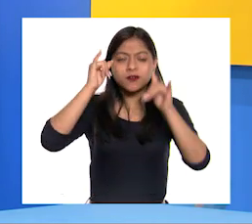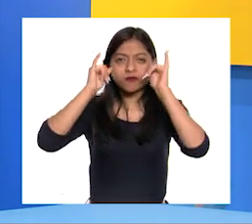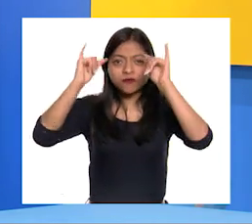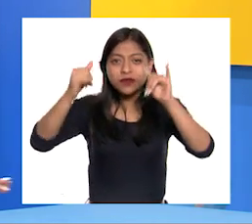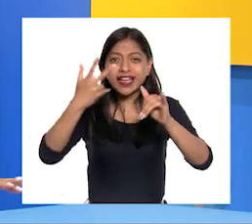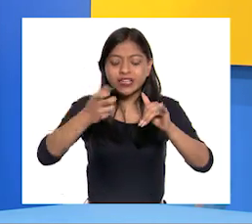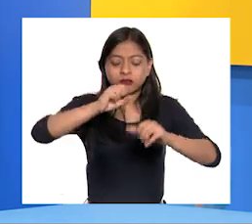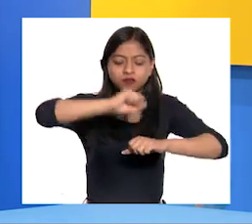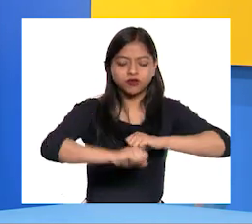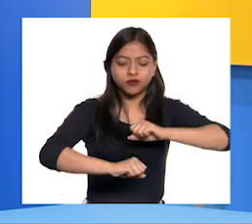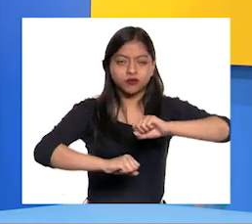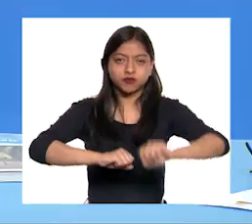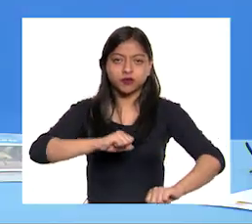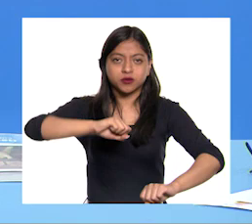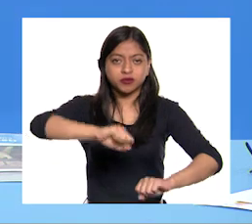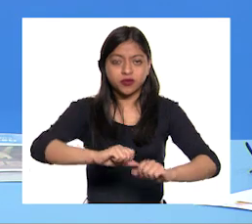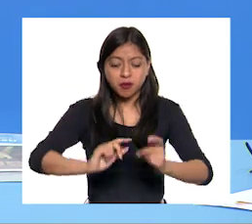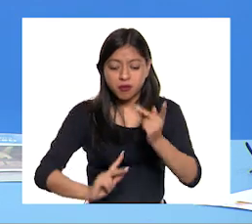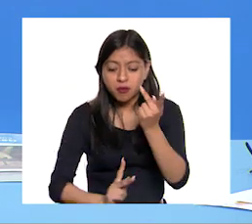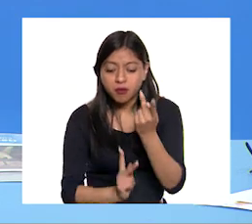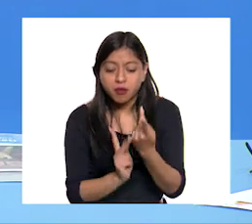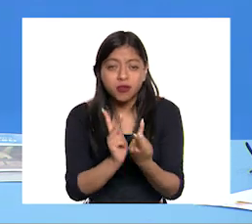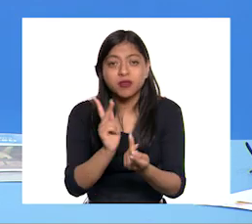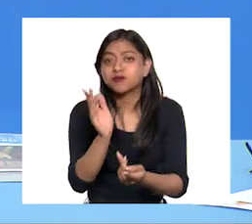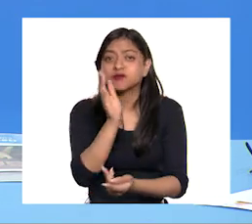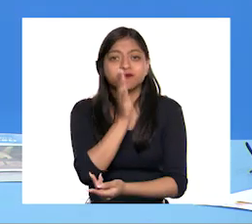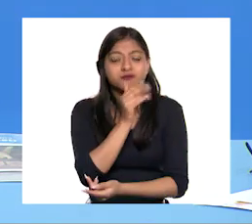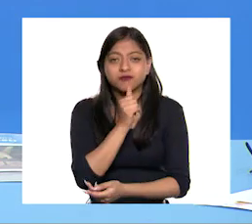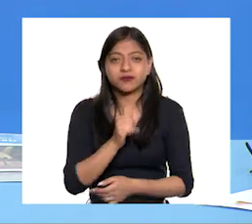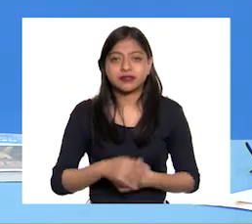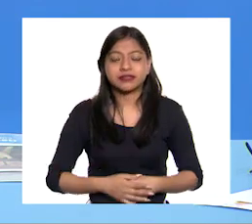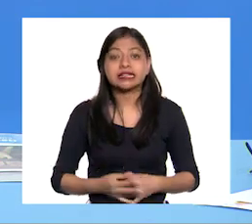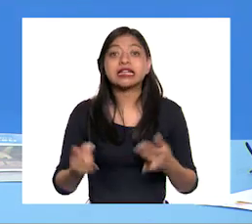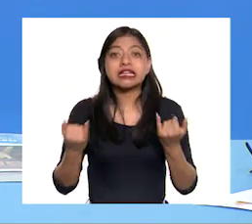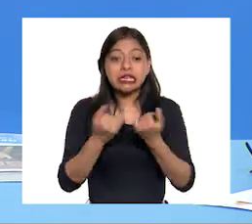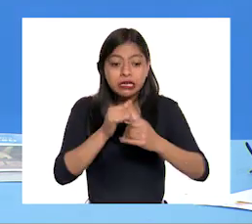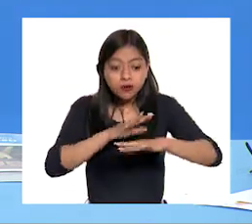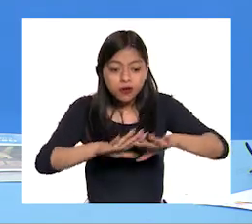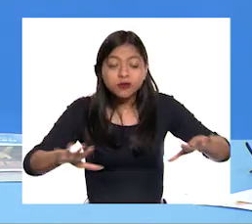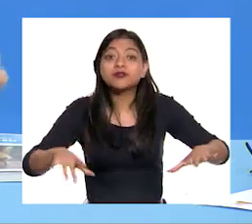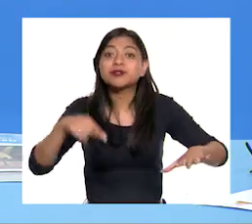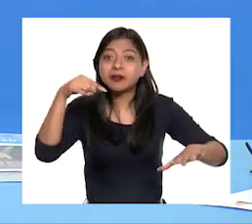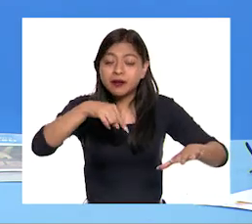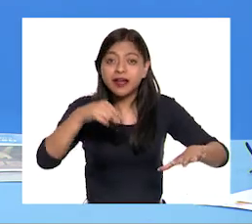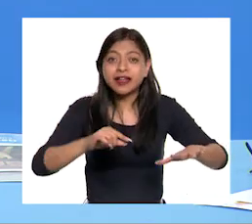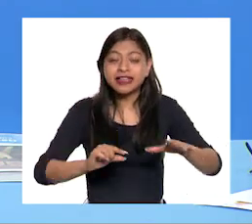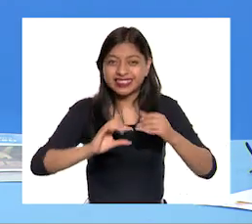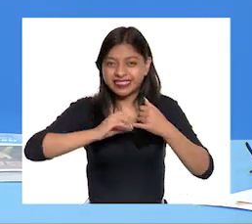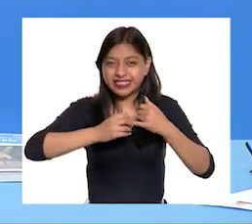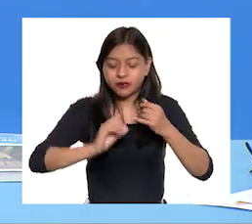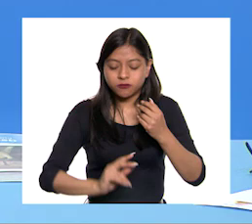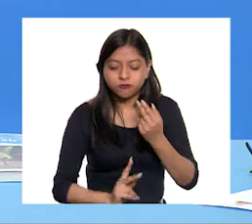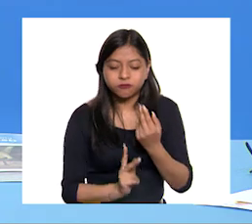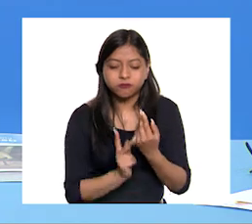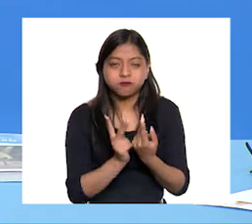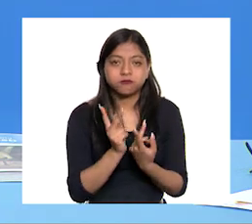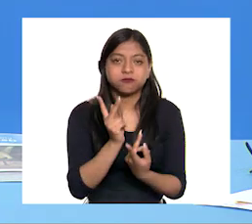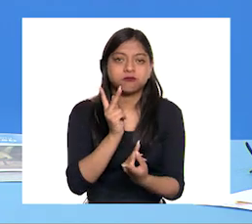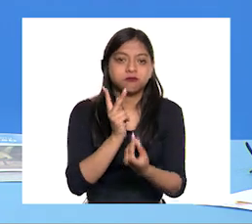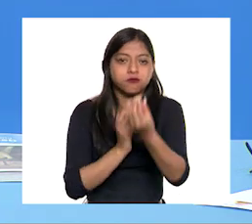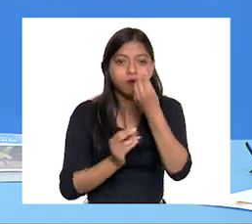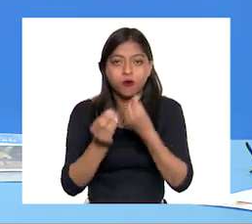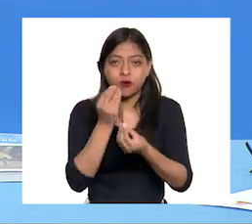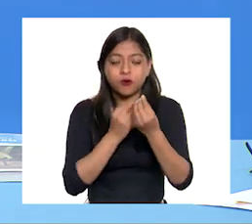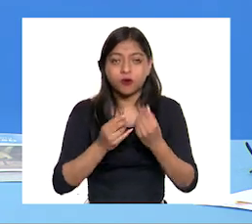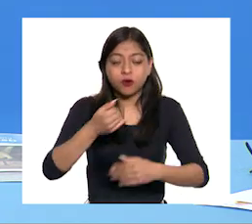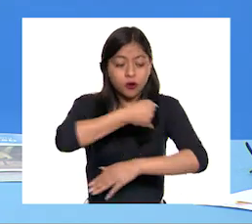suelo y se deteriora Además, el suelo nos da de comer Noté que la agricultura y ganadería son de